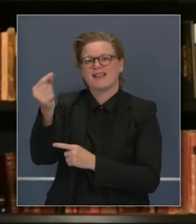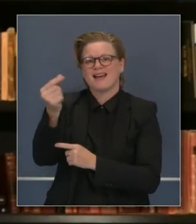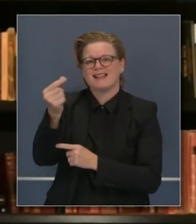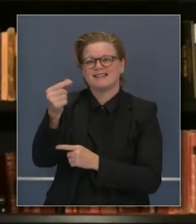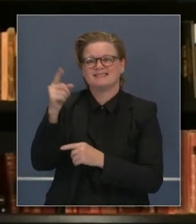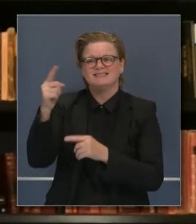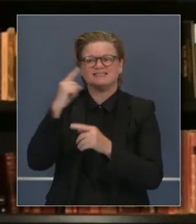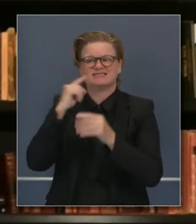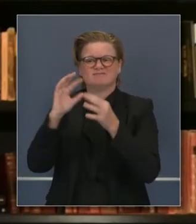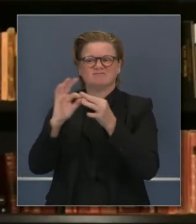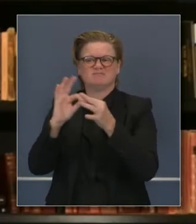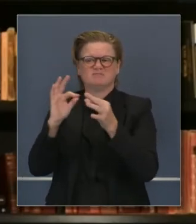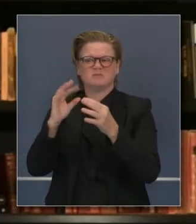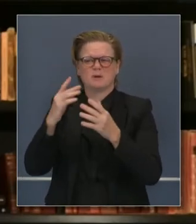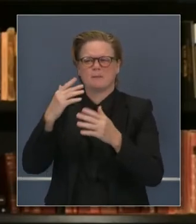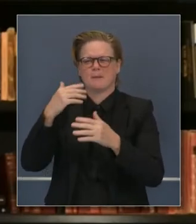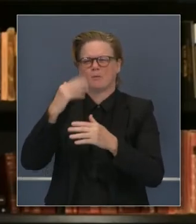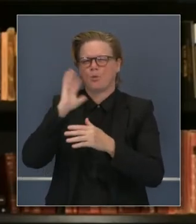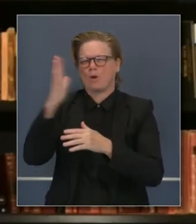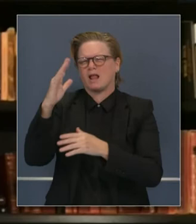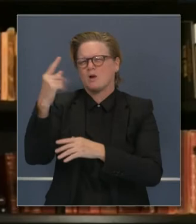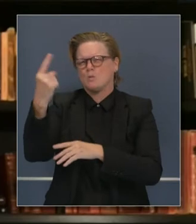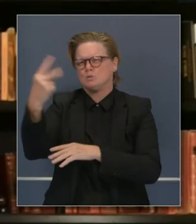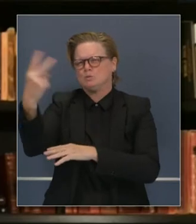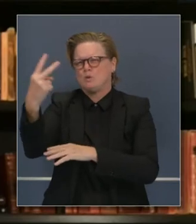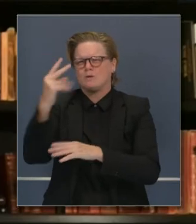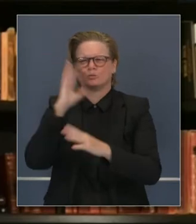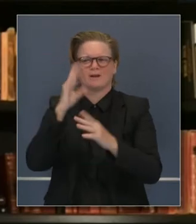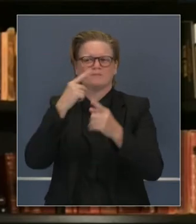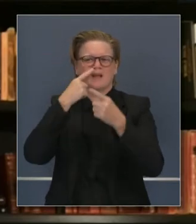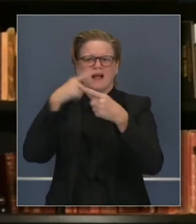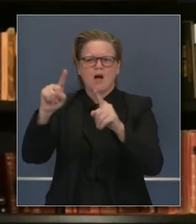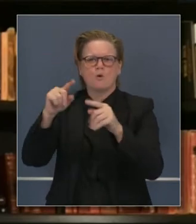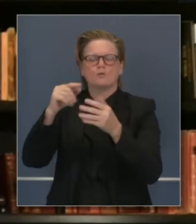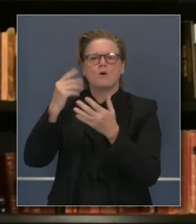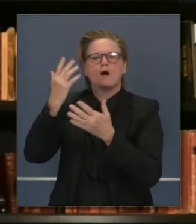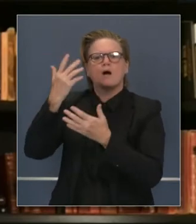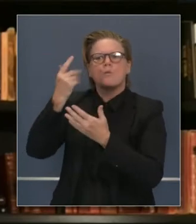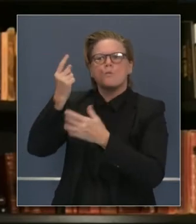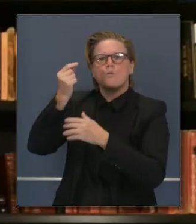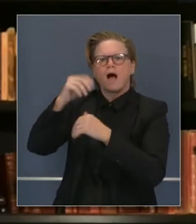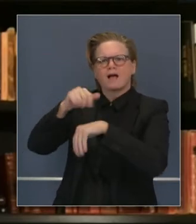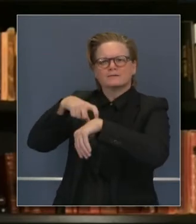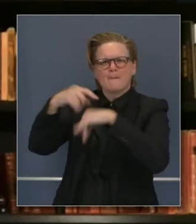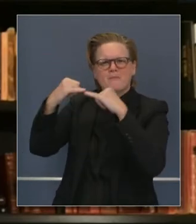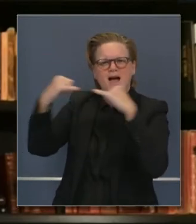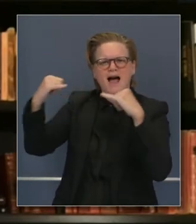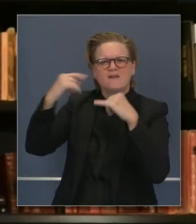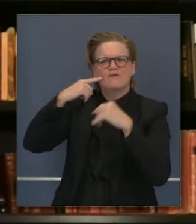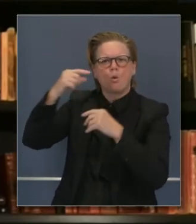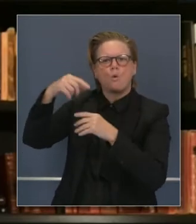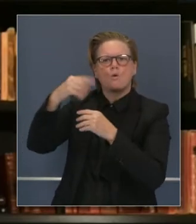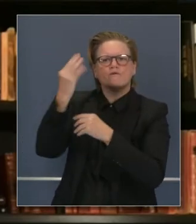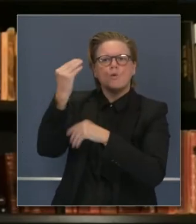Hablando de la preparación y a la gente puede esperar ver este anuncio muy pronto. Sí.